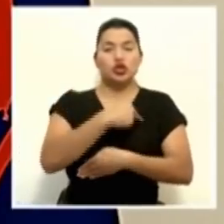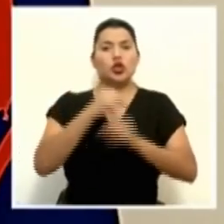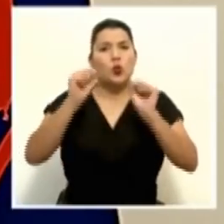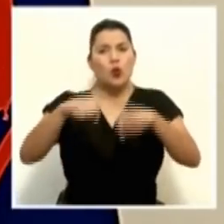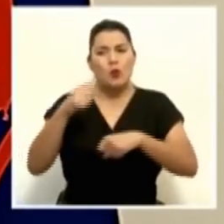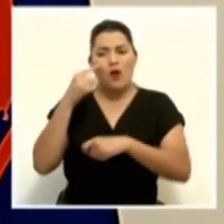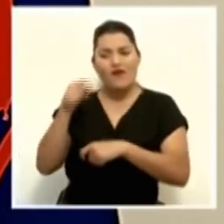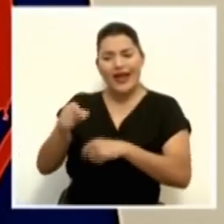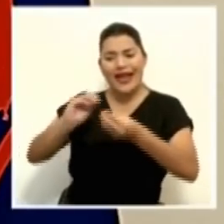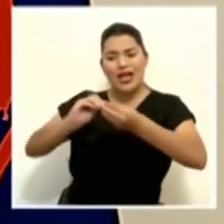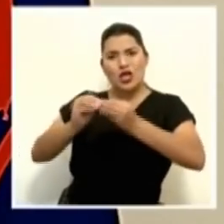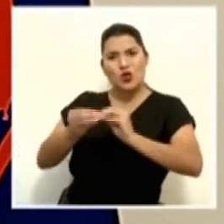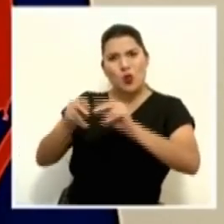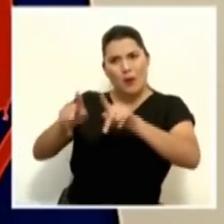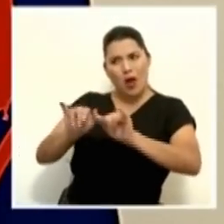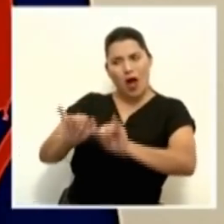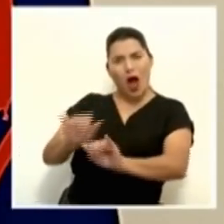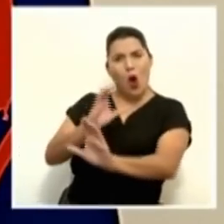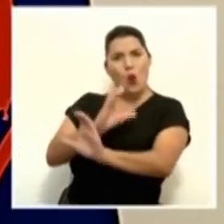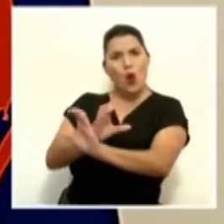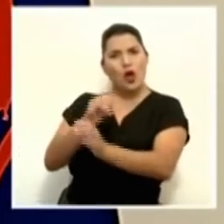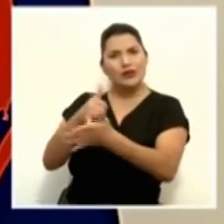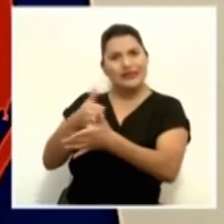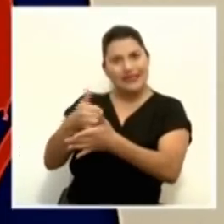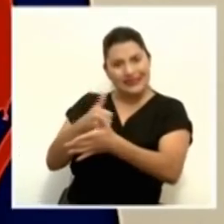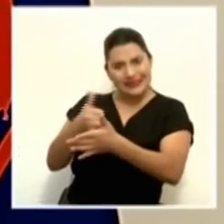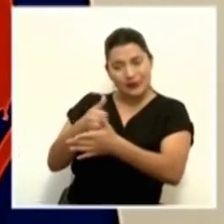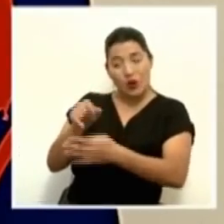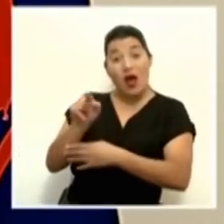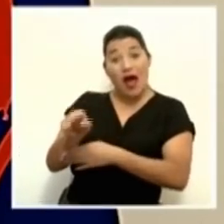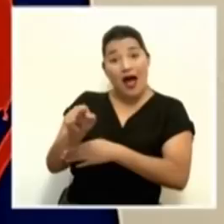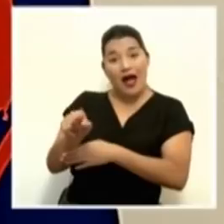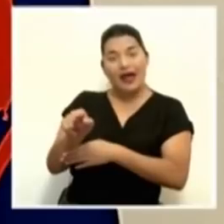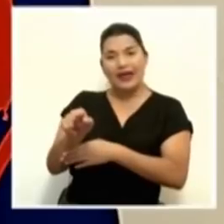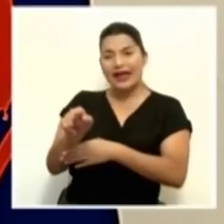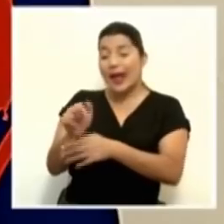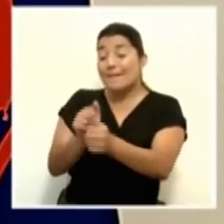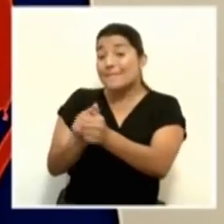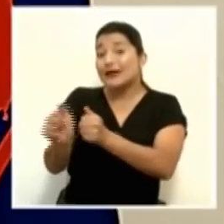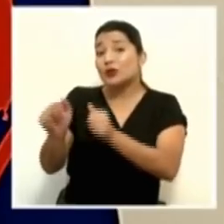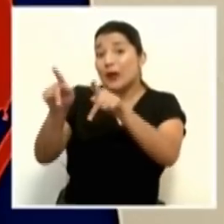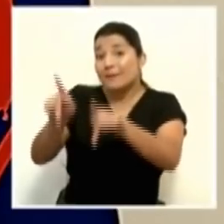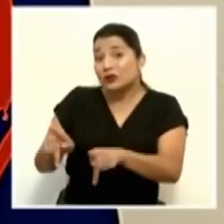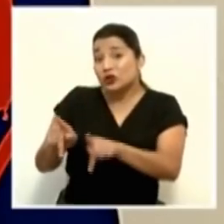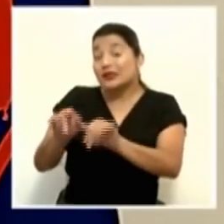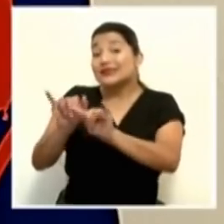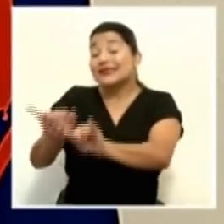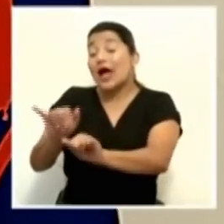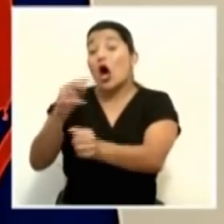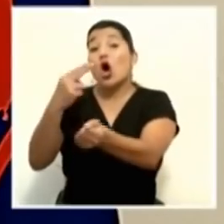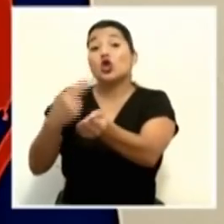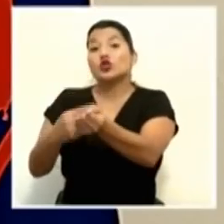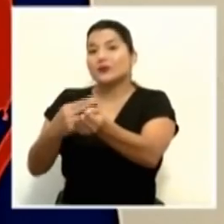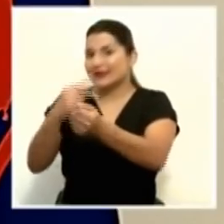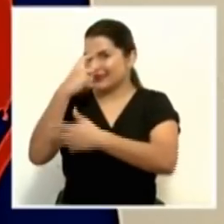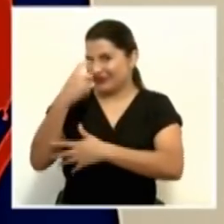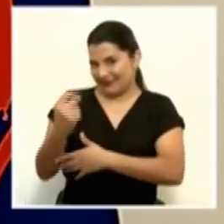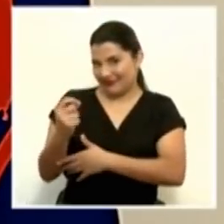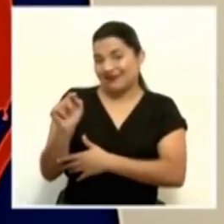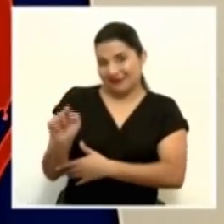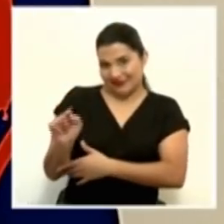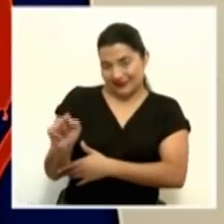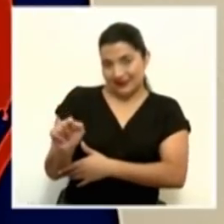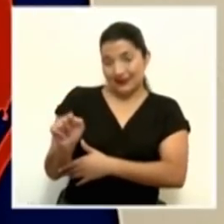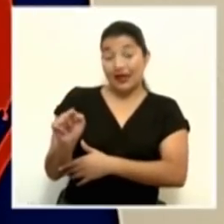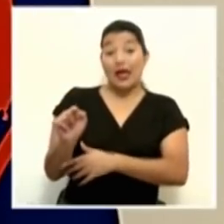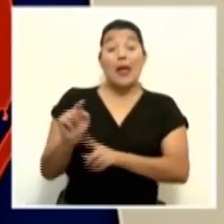UCI estaba muy orientada al Hospital San Juan de Dios. Y entonces, ya